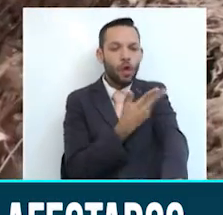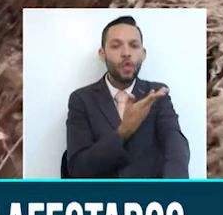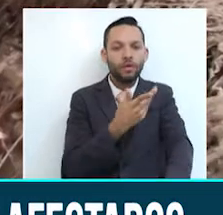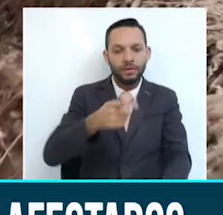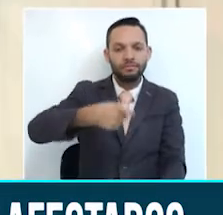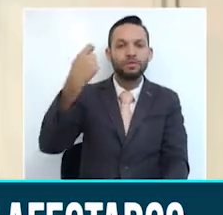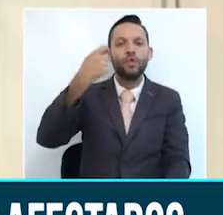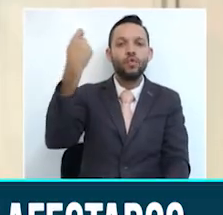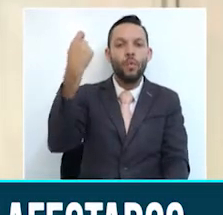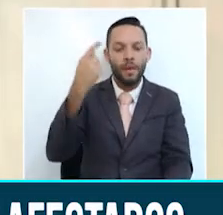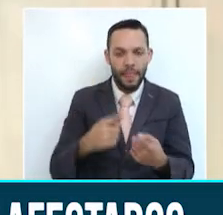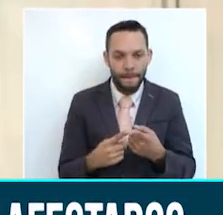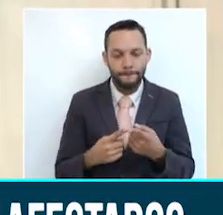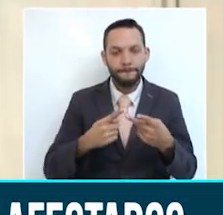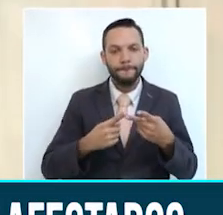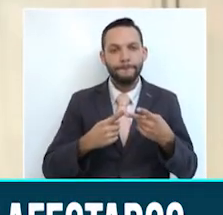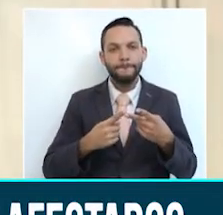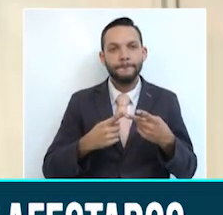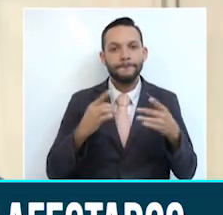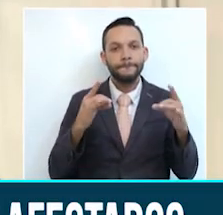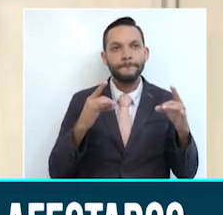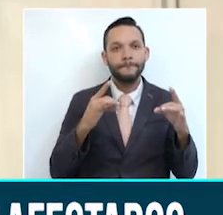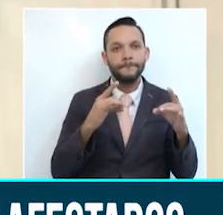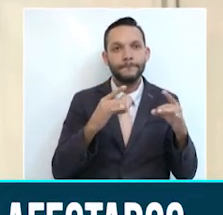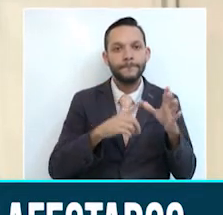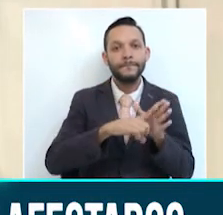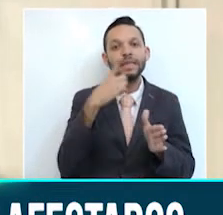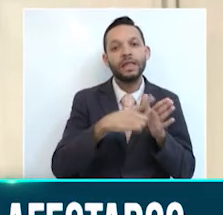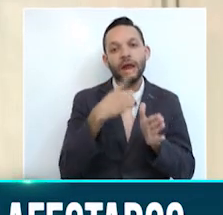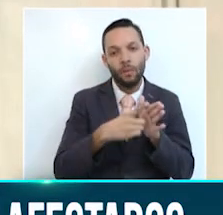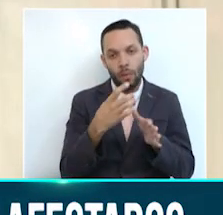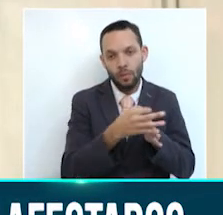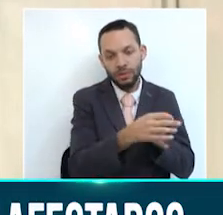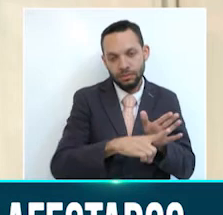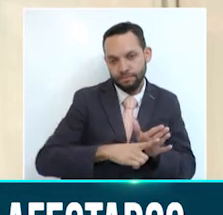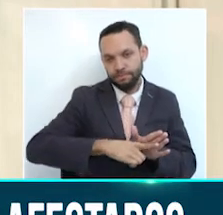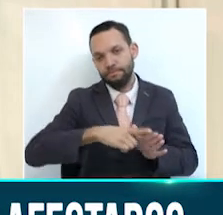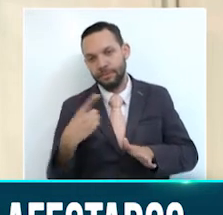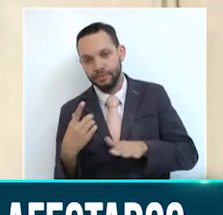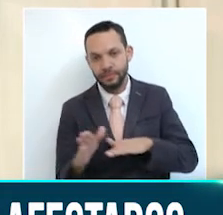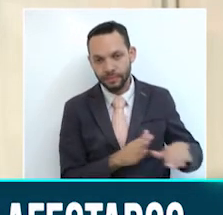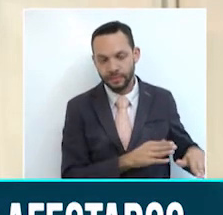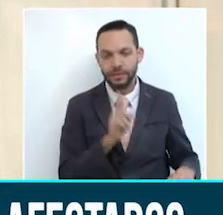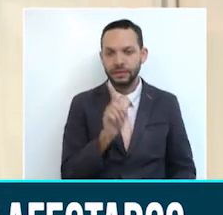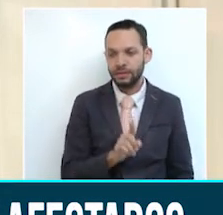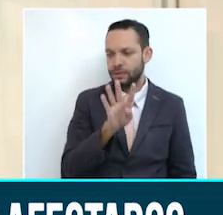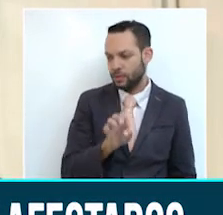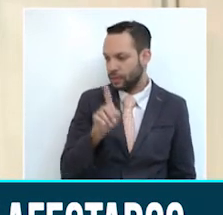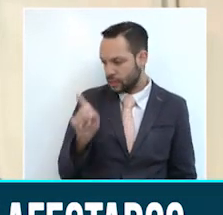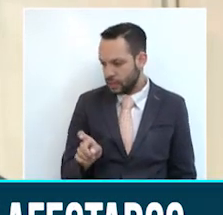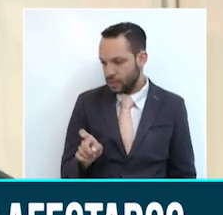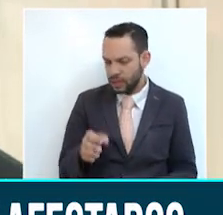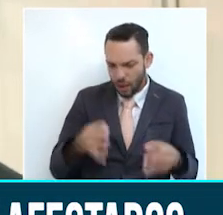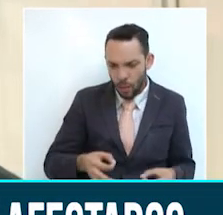y Viterbo. En el municipio de La Dorada, que es el que más casos nos ha aportado, de los 196 ha notificado 133 casos.